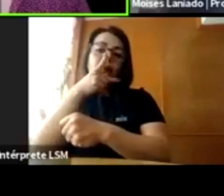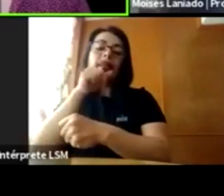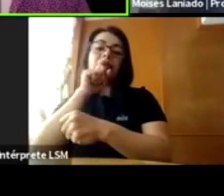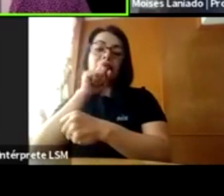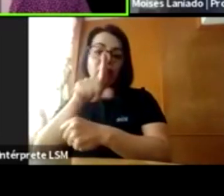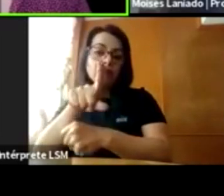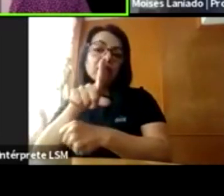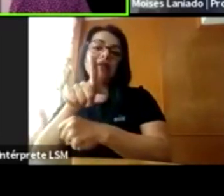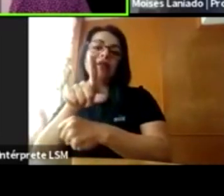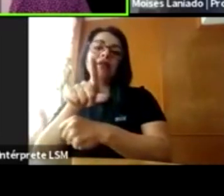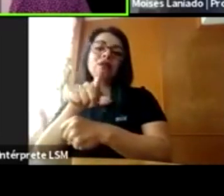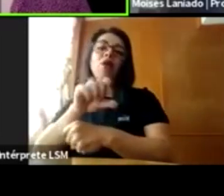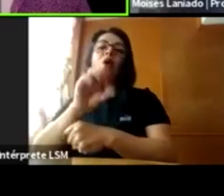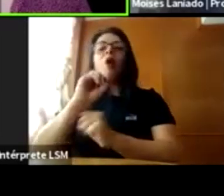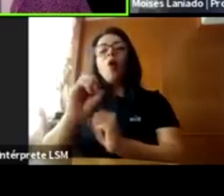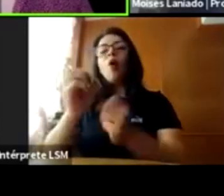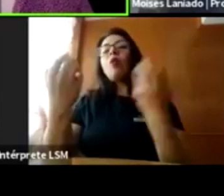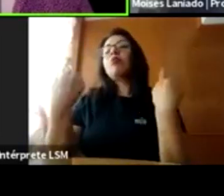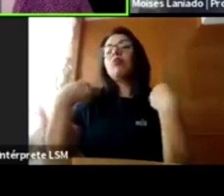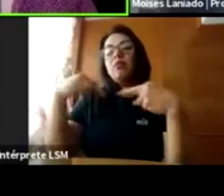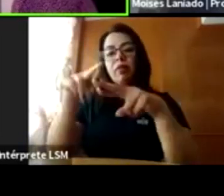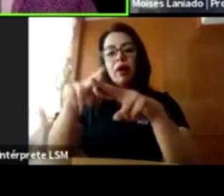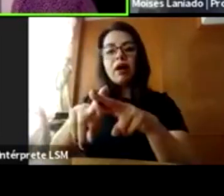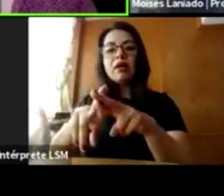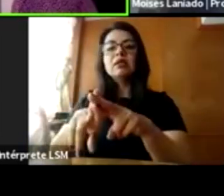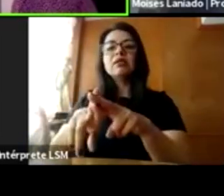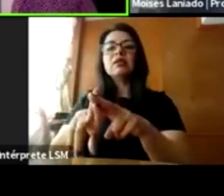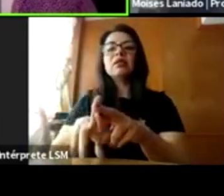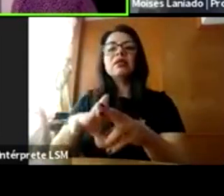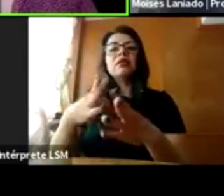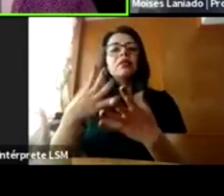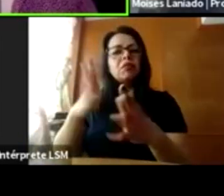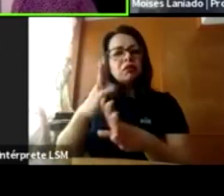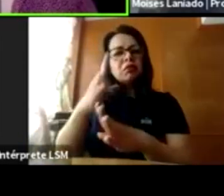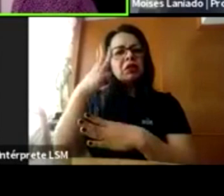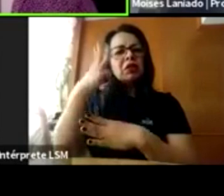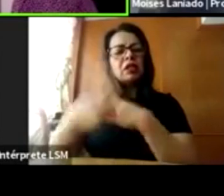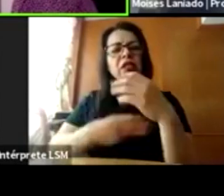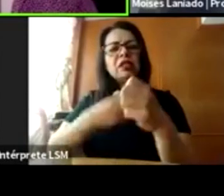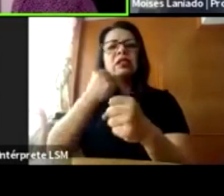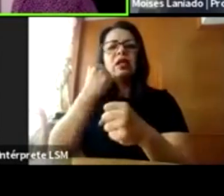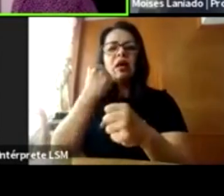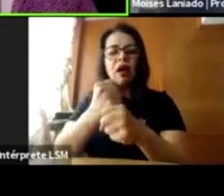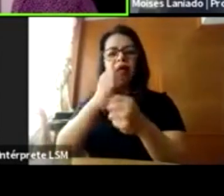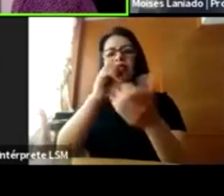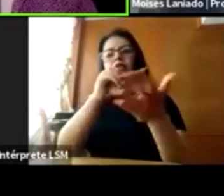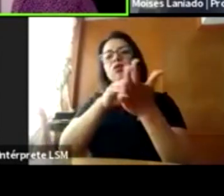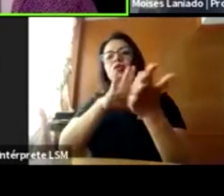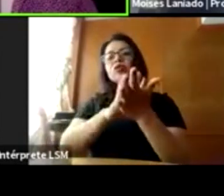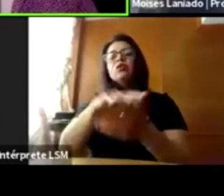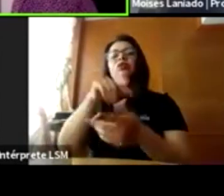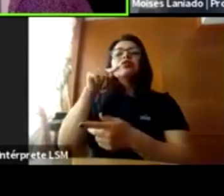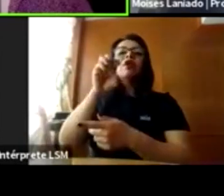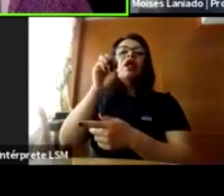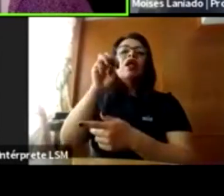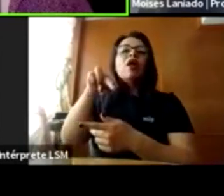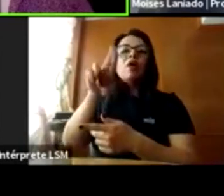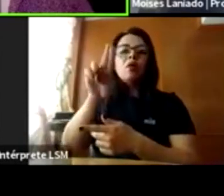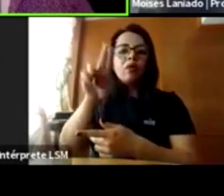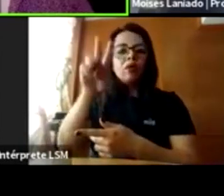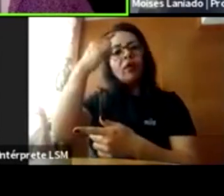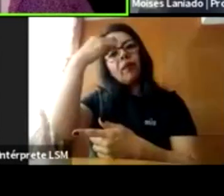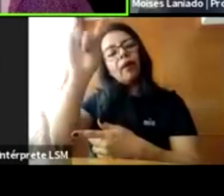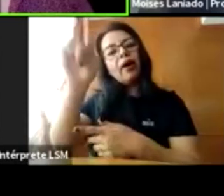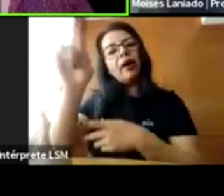desde hace 3 años tenemos el estatus consultivo en la ONU para trabajar